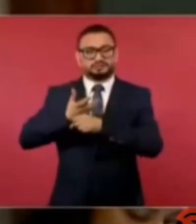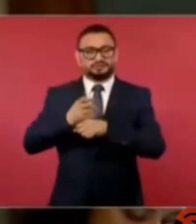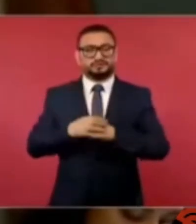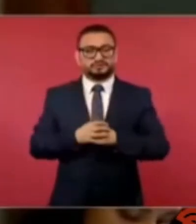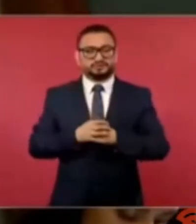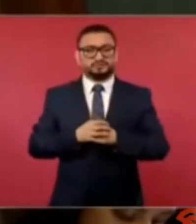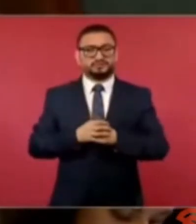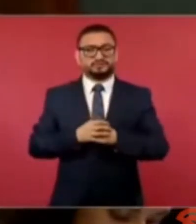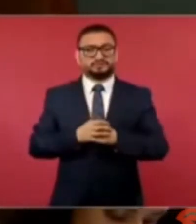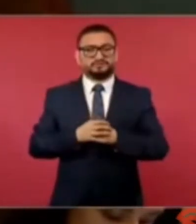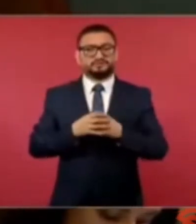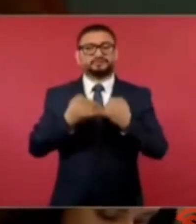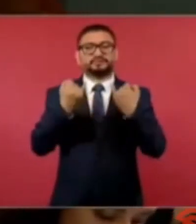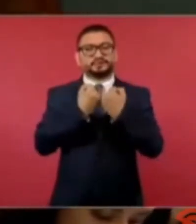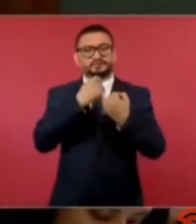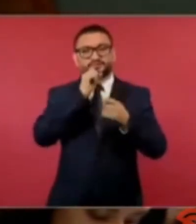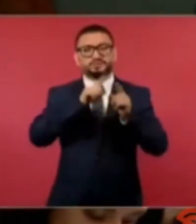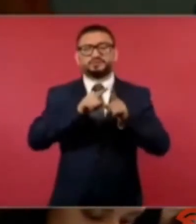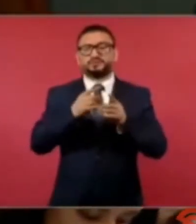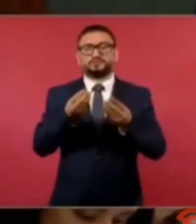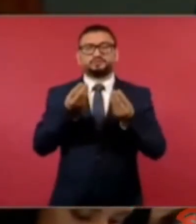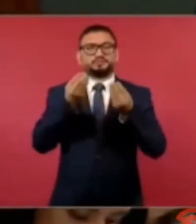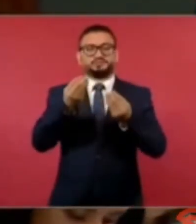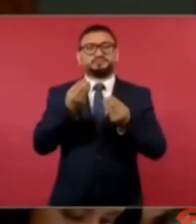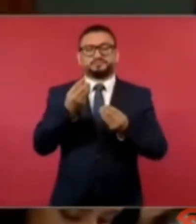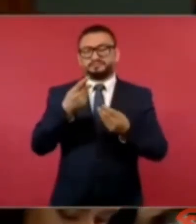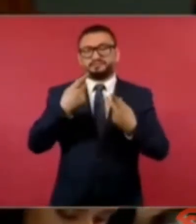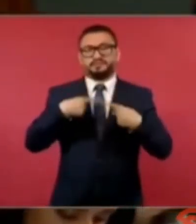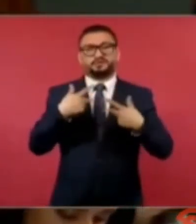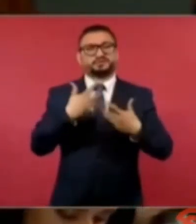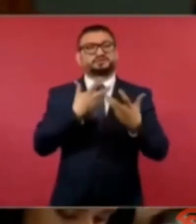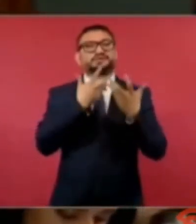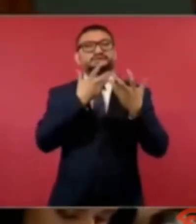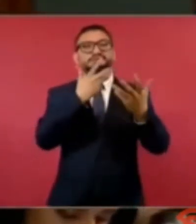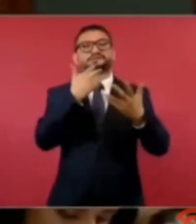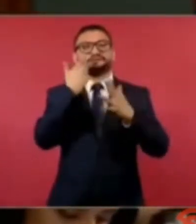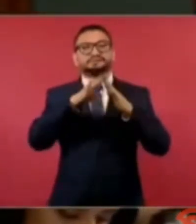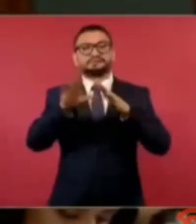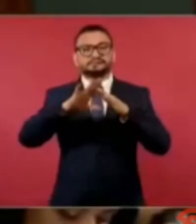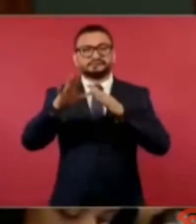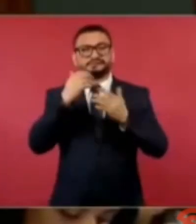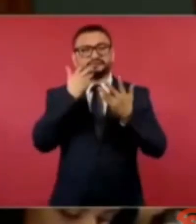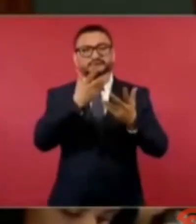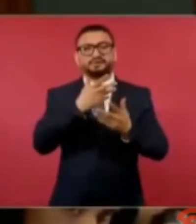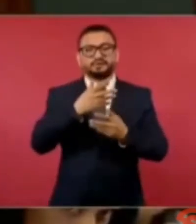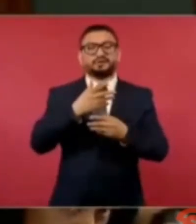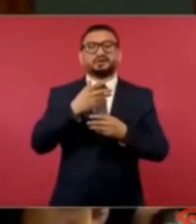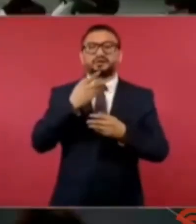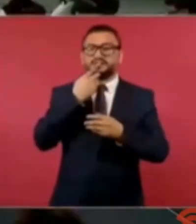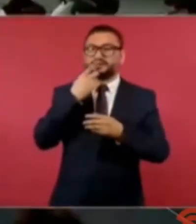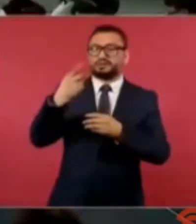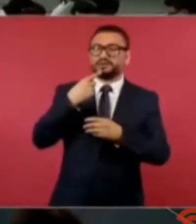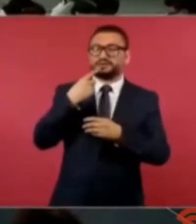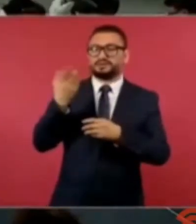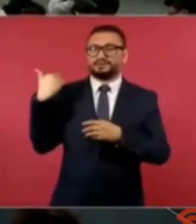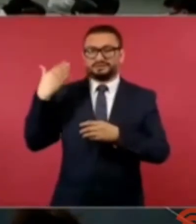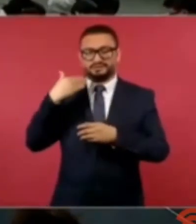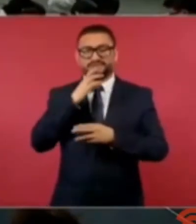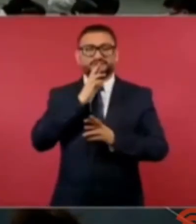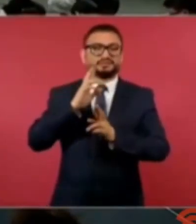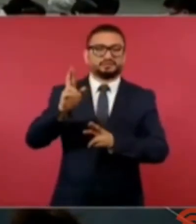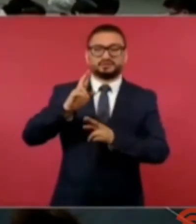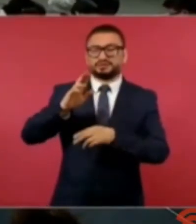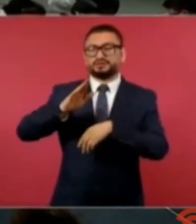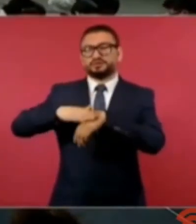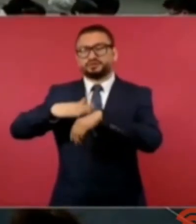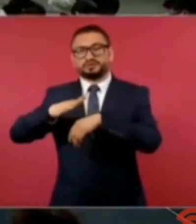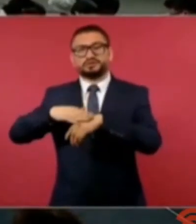También cientos de miles de soñadores, de dreamers. Usted hablaba de convencerle, respondía la compañera, de